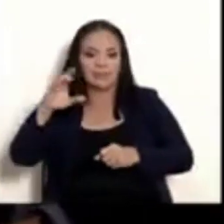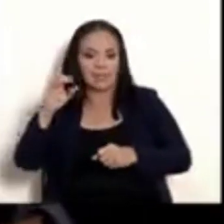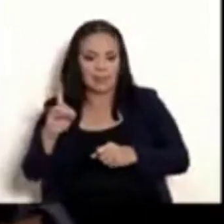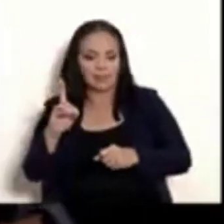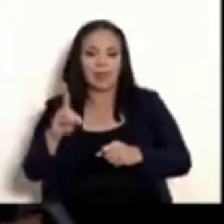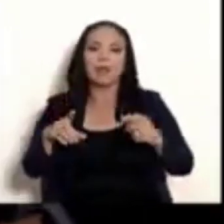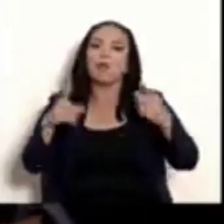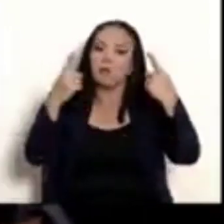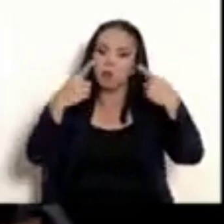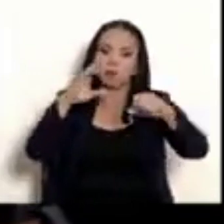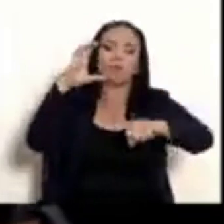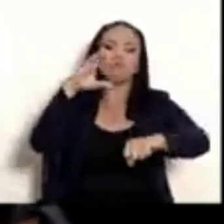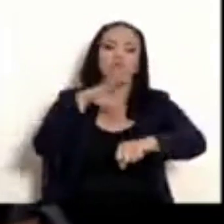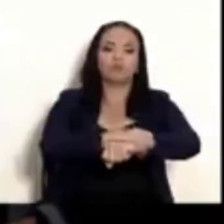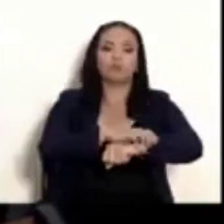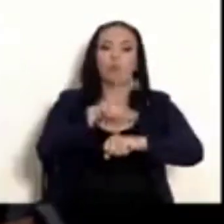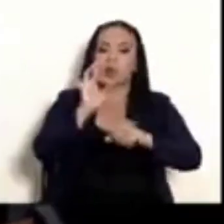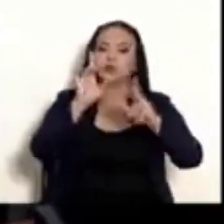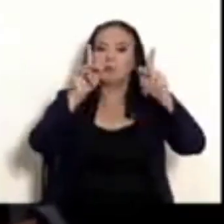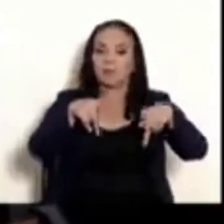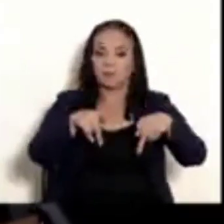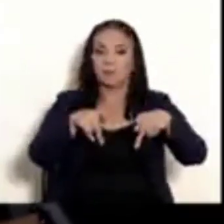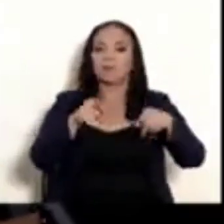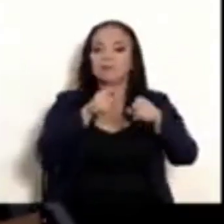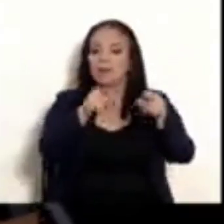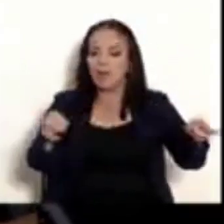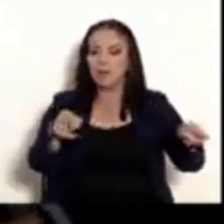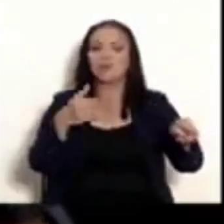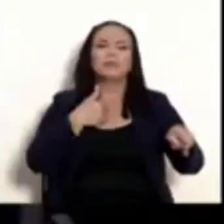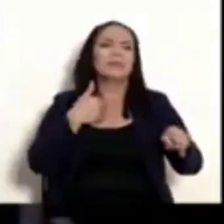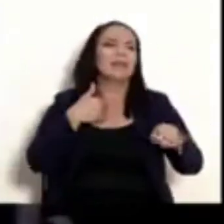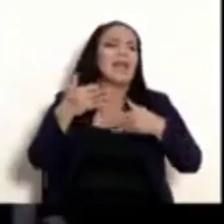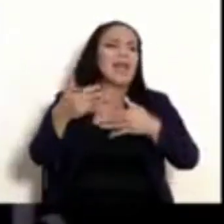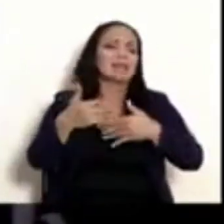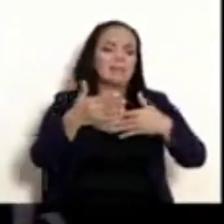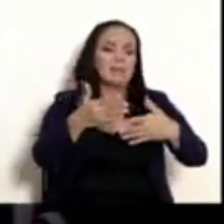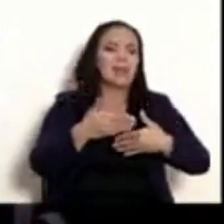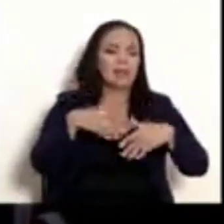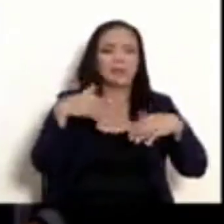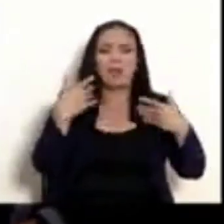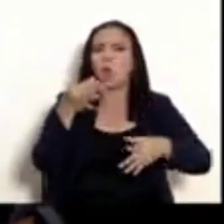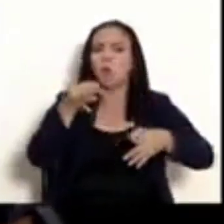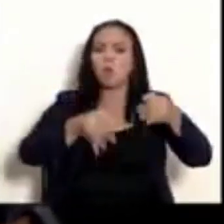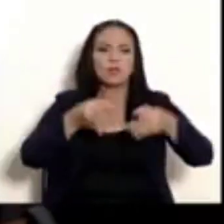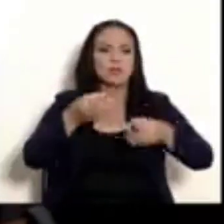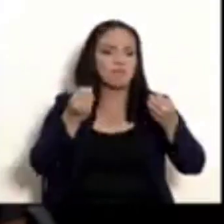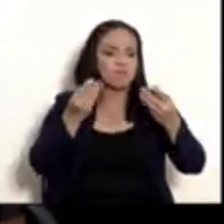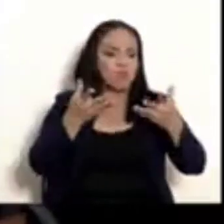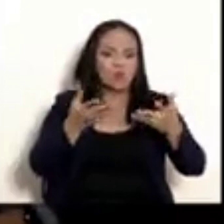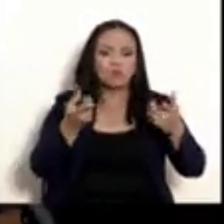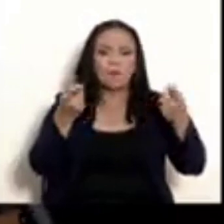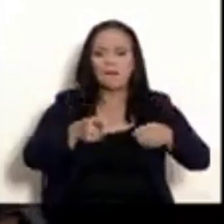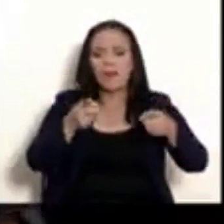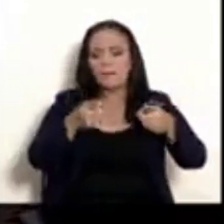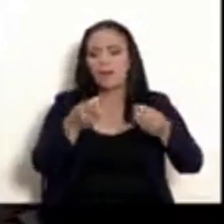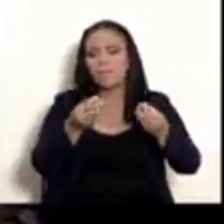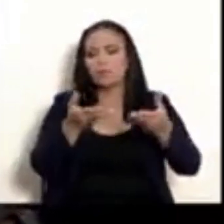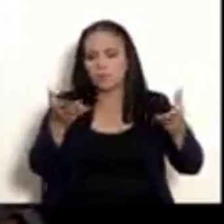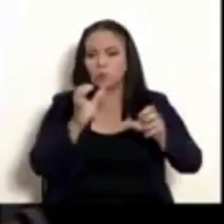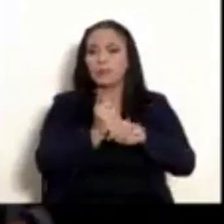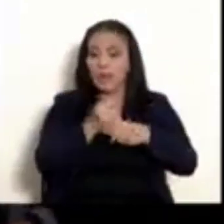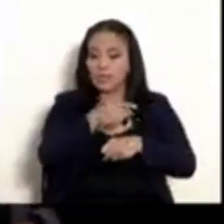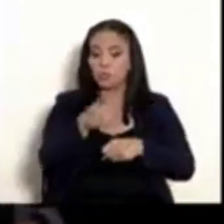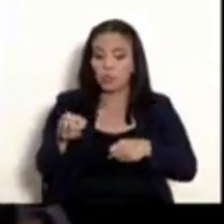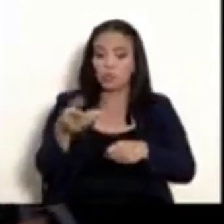de todos esos sujetos que cuentan con amplio expediente judicial por la comisión de varios delitos.